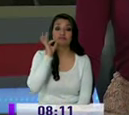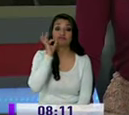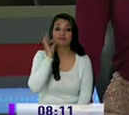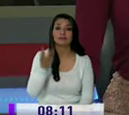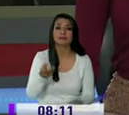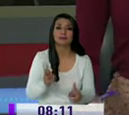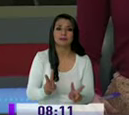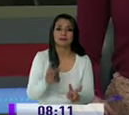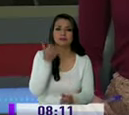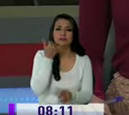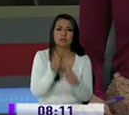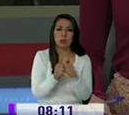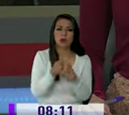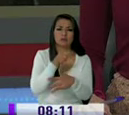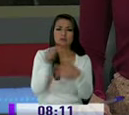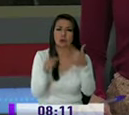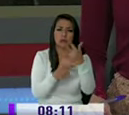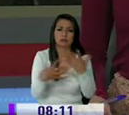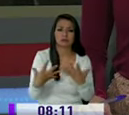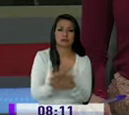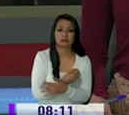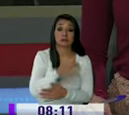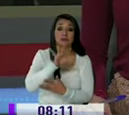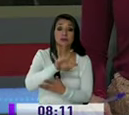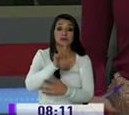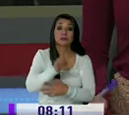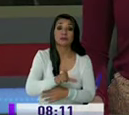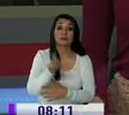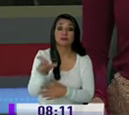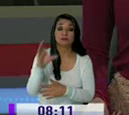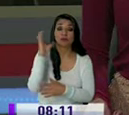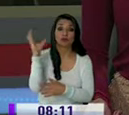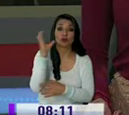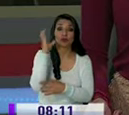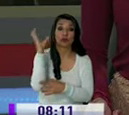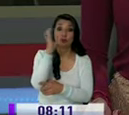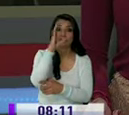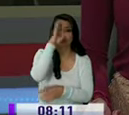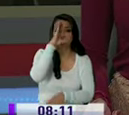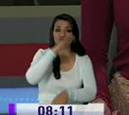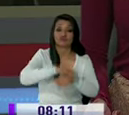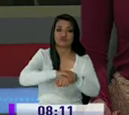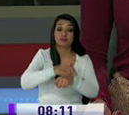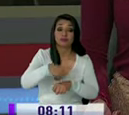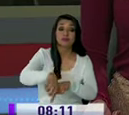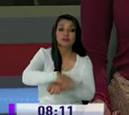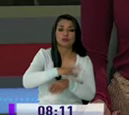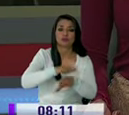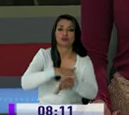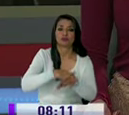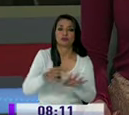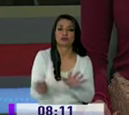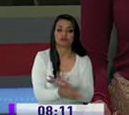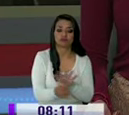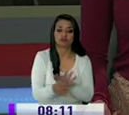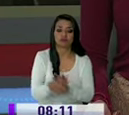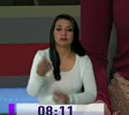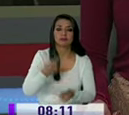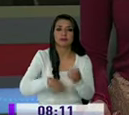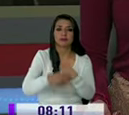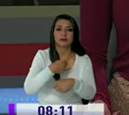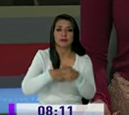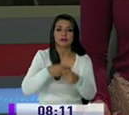electrónicos. Cinco personas de nacionalidad colombiana fueron detenidas quienes presuntamente se dedicaban al acopio y expendio de